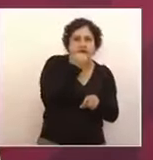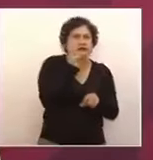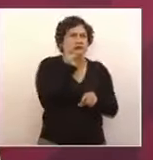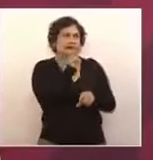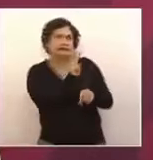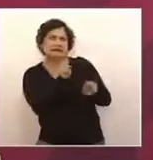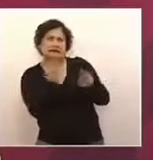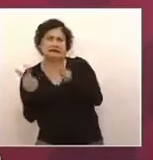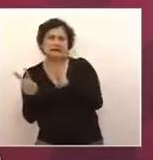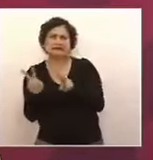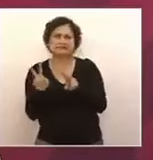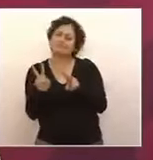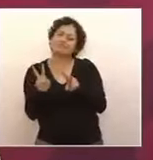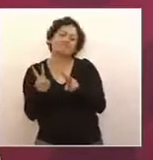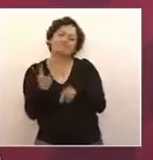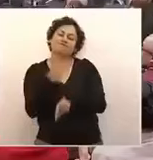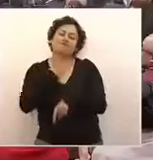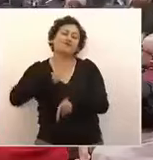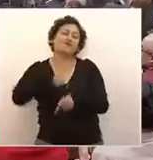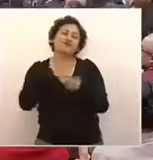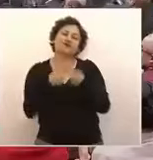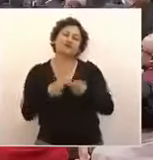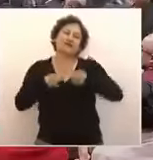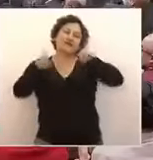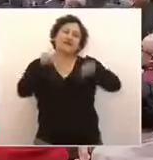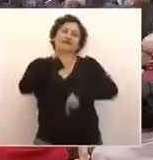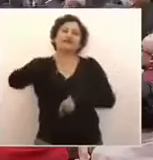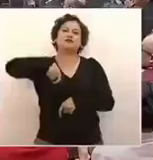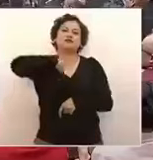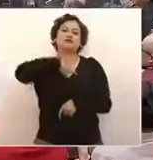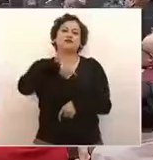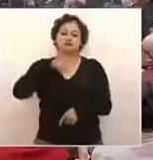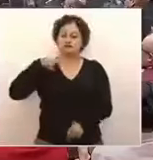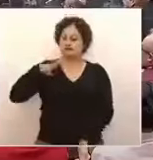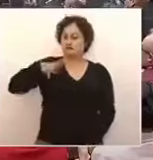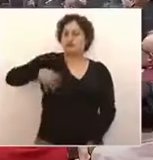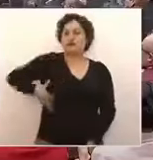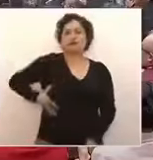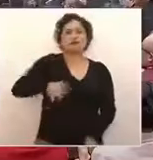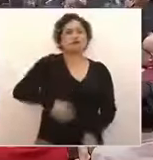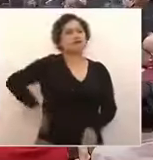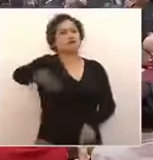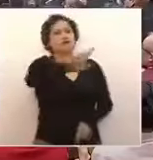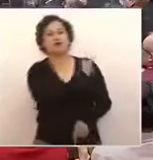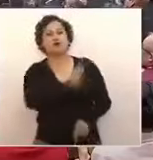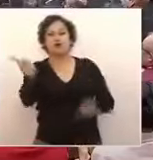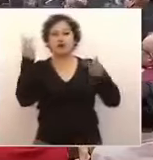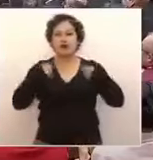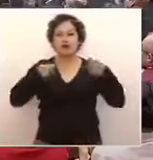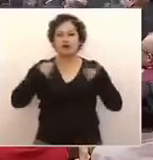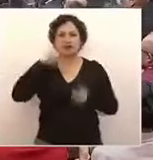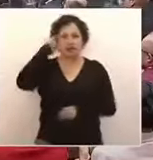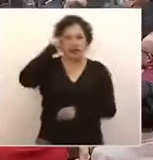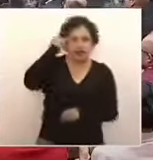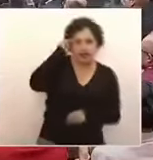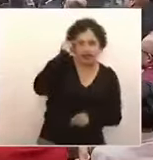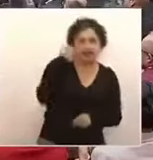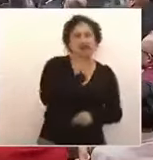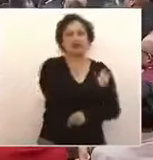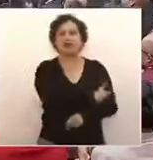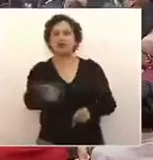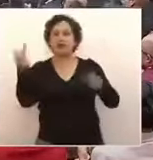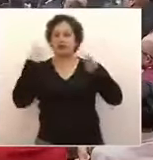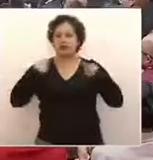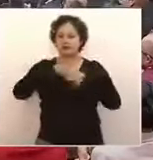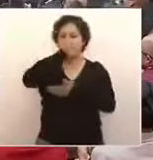orgullosos de los pueblos originarios, nos sentimos orgullosos de haber aprobado la reforma constitucional